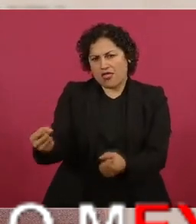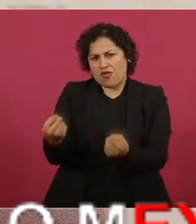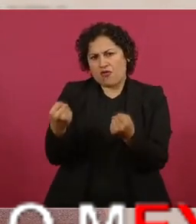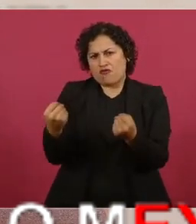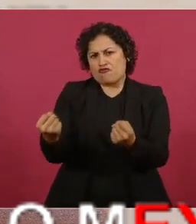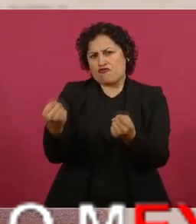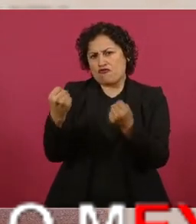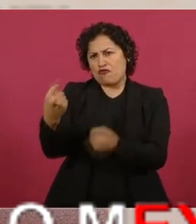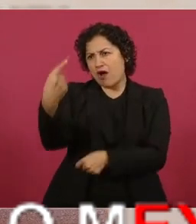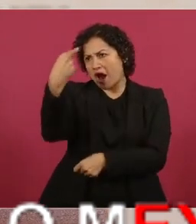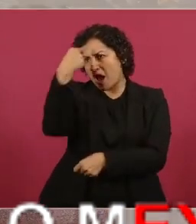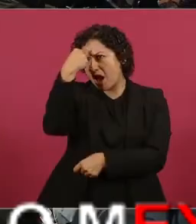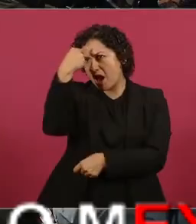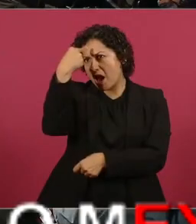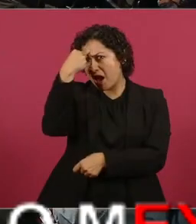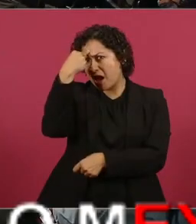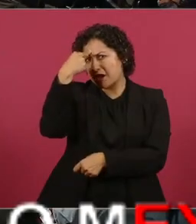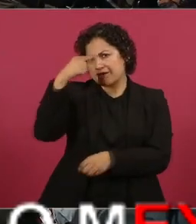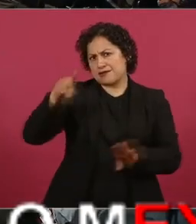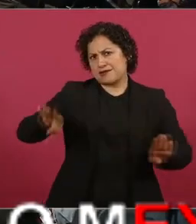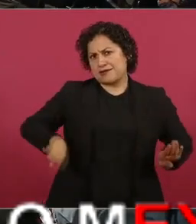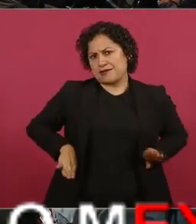de derecha.